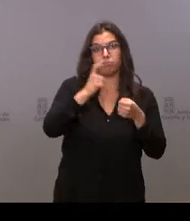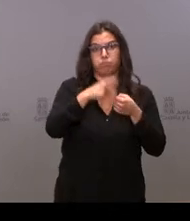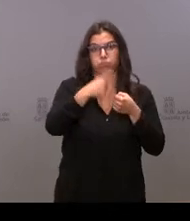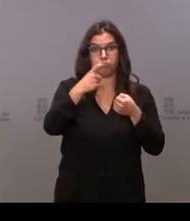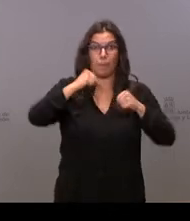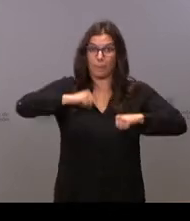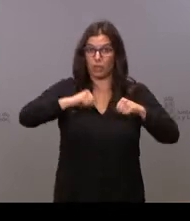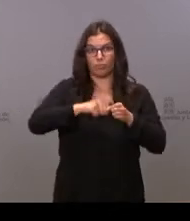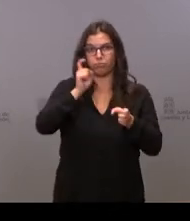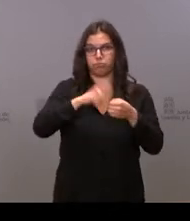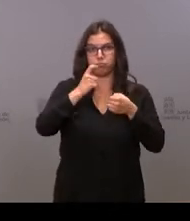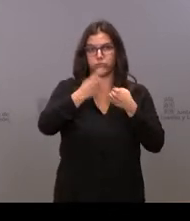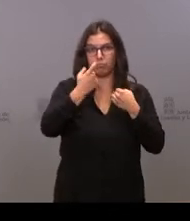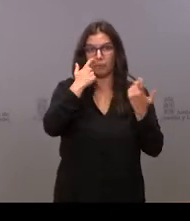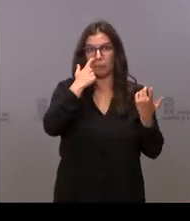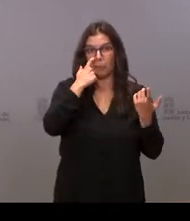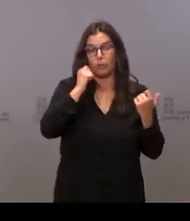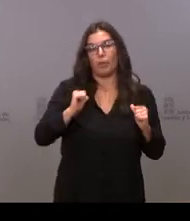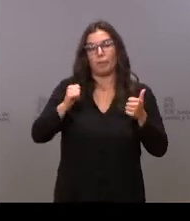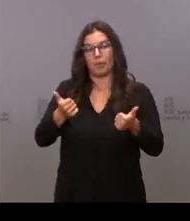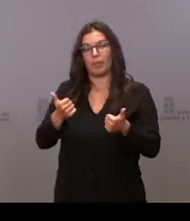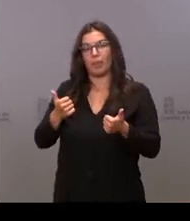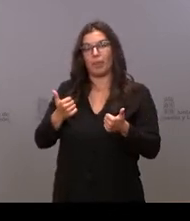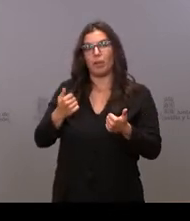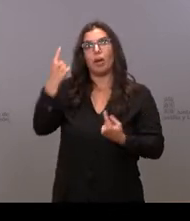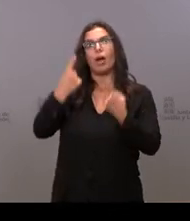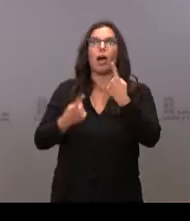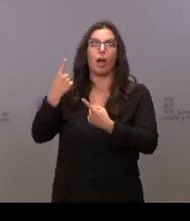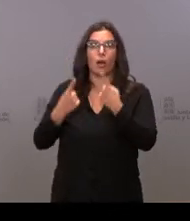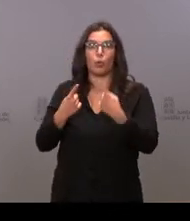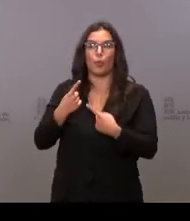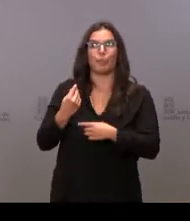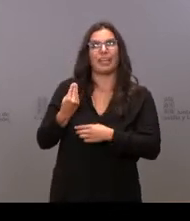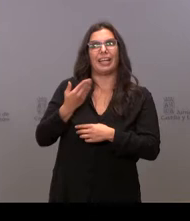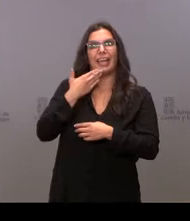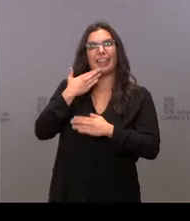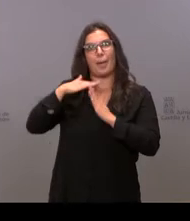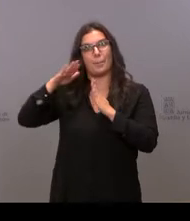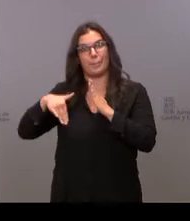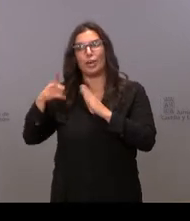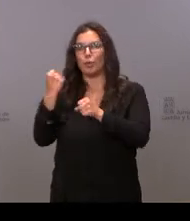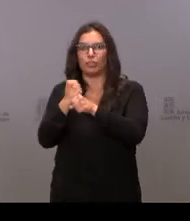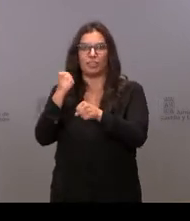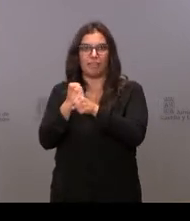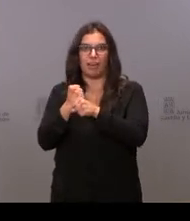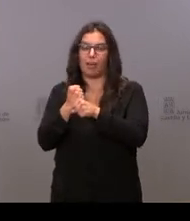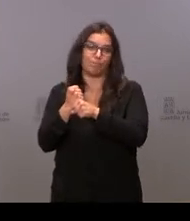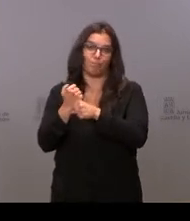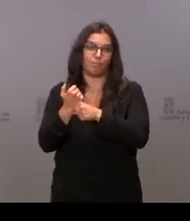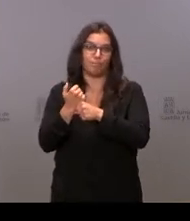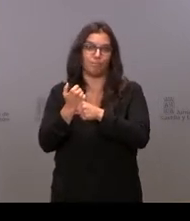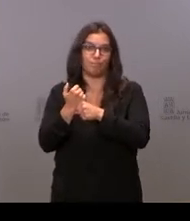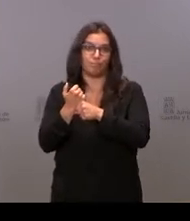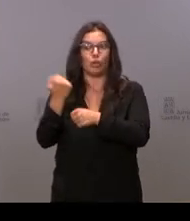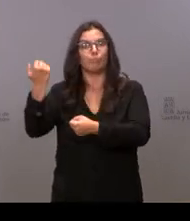mayores. Entonces, pues ha ido entrando también algunas que trabajan. Y claro, por la mañana imposible que no pueden hacer